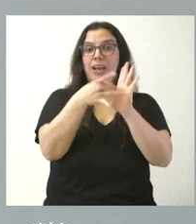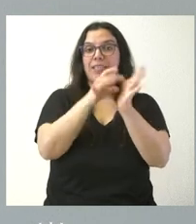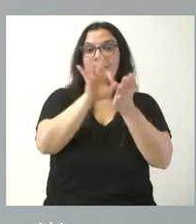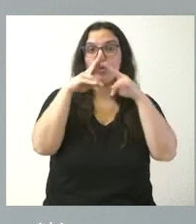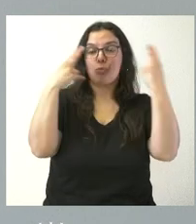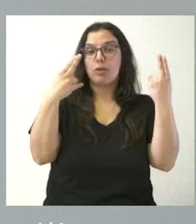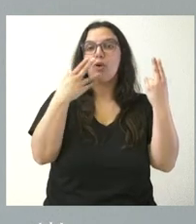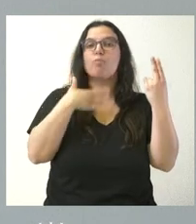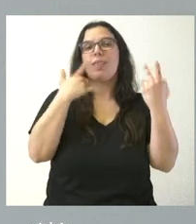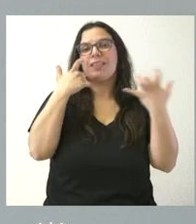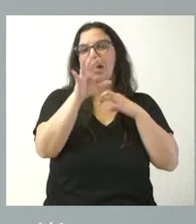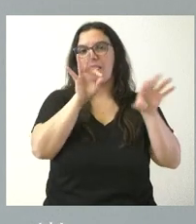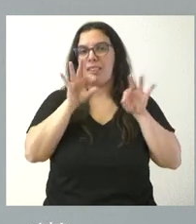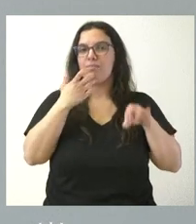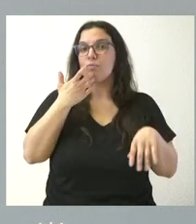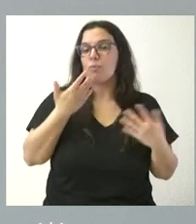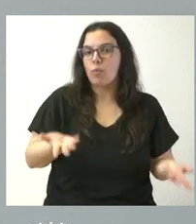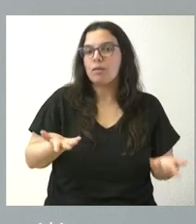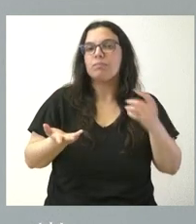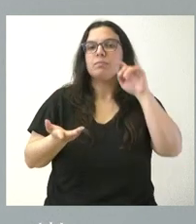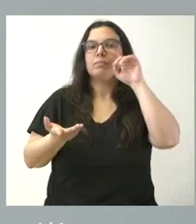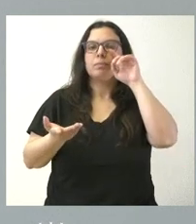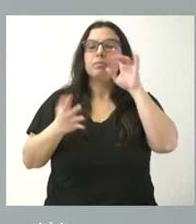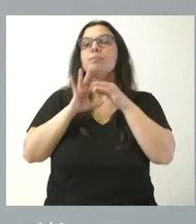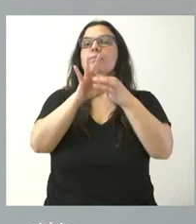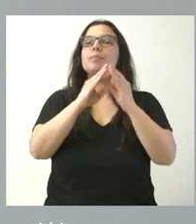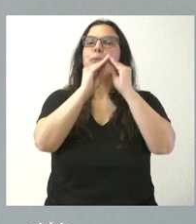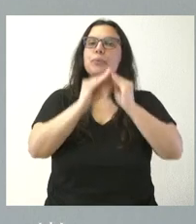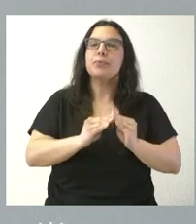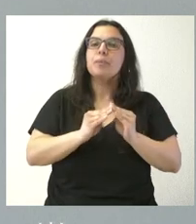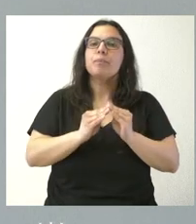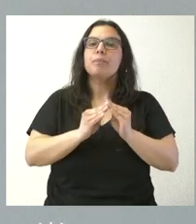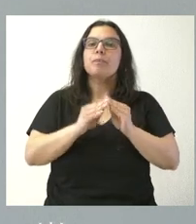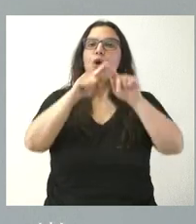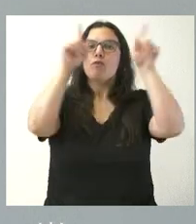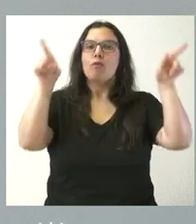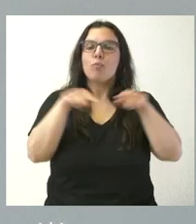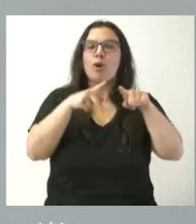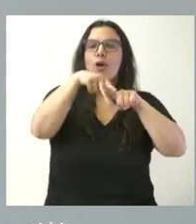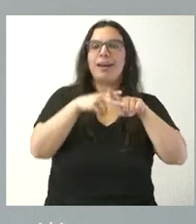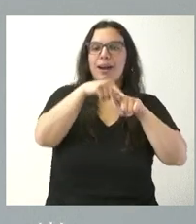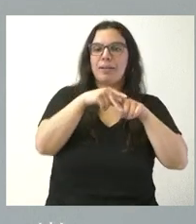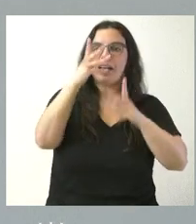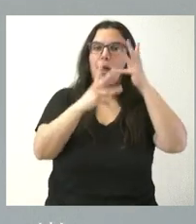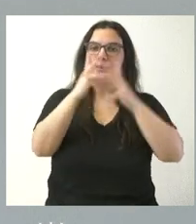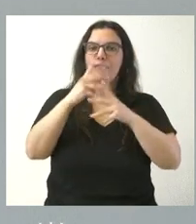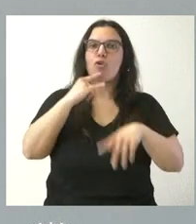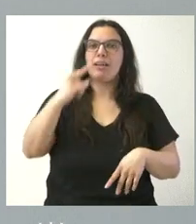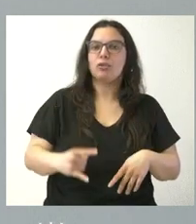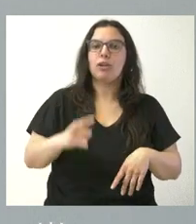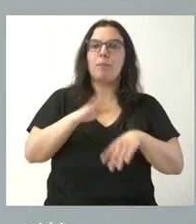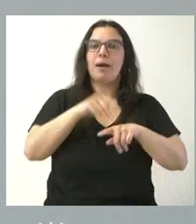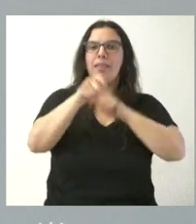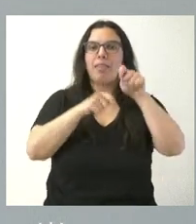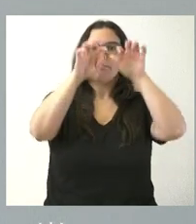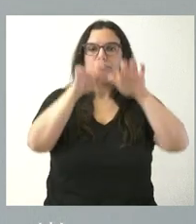públicos, quizá destaquen la que tiene que ver con la elaboración de los formularios y herramientas de la Administración electrónica para facilitar